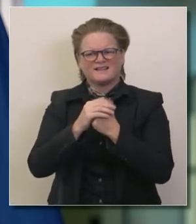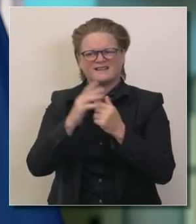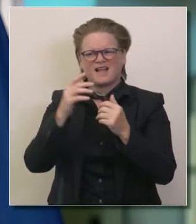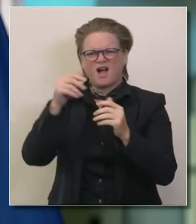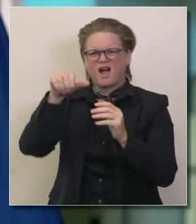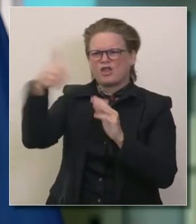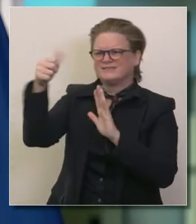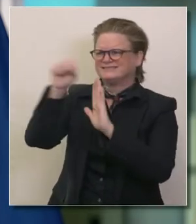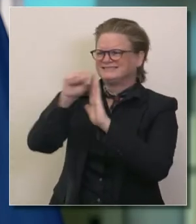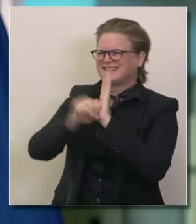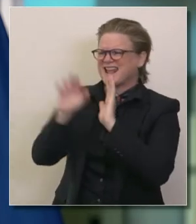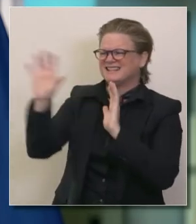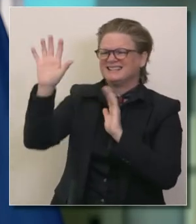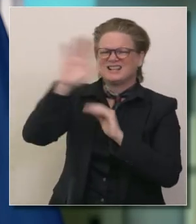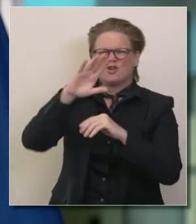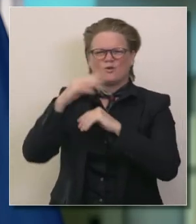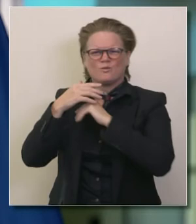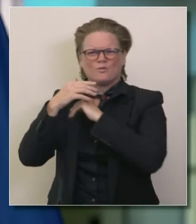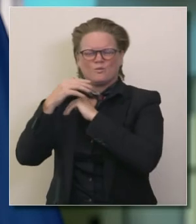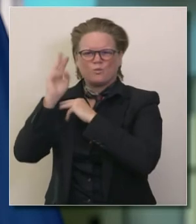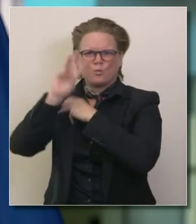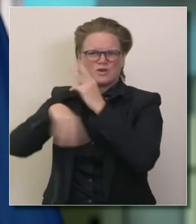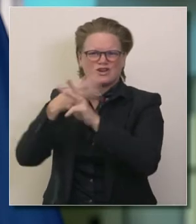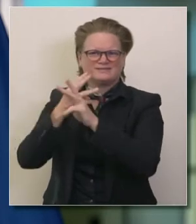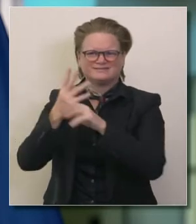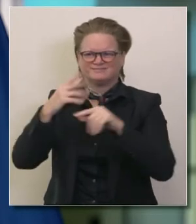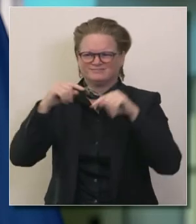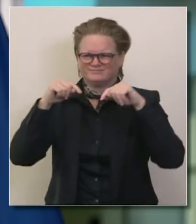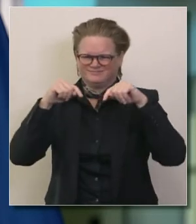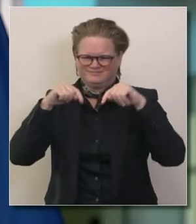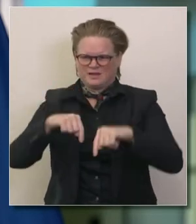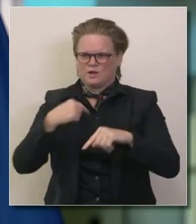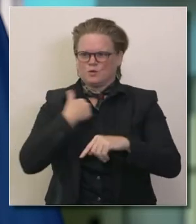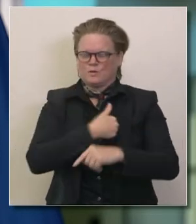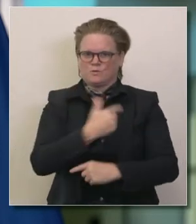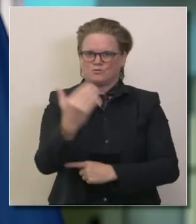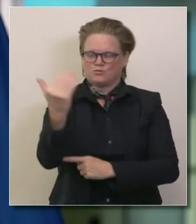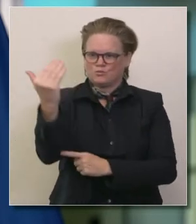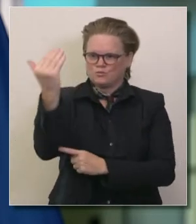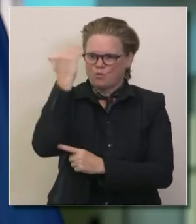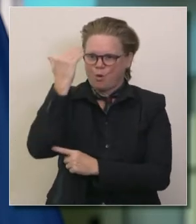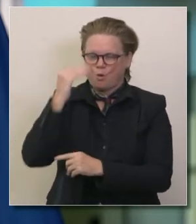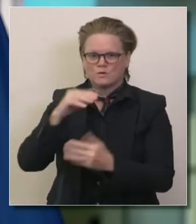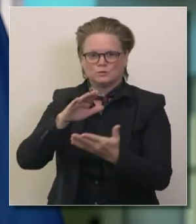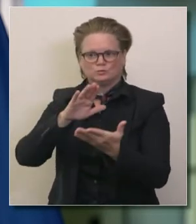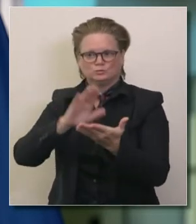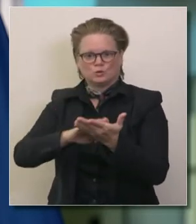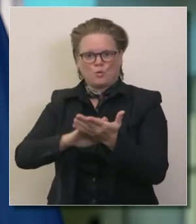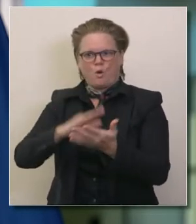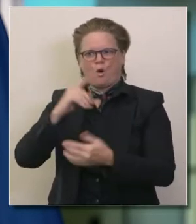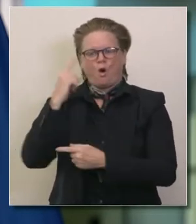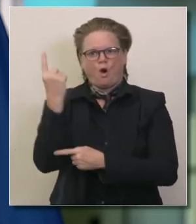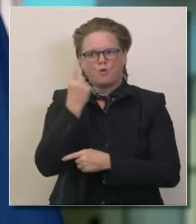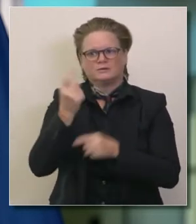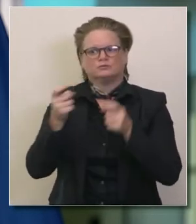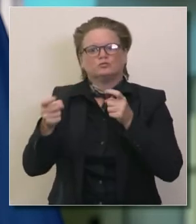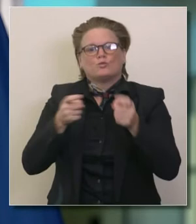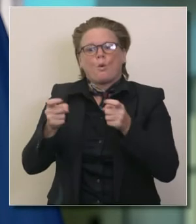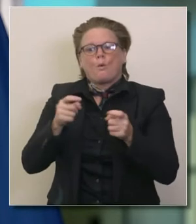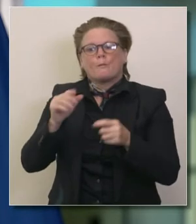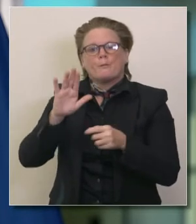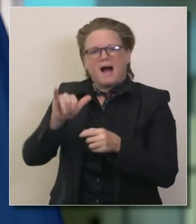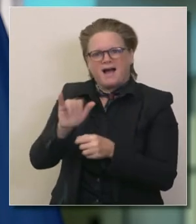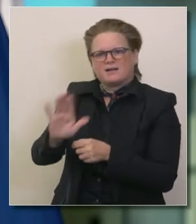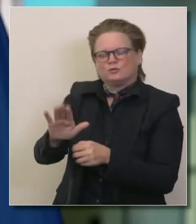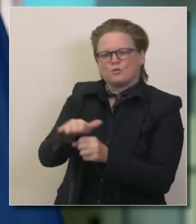del globo y como es un proceso de popular hacia arriba no del comando